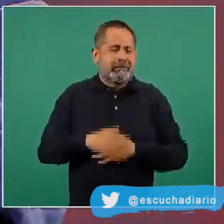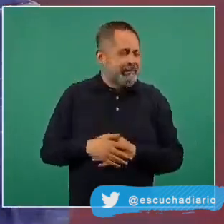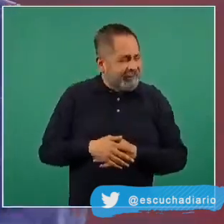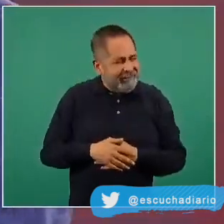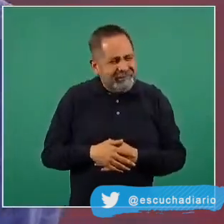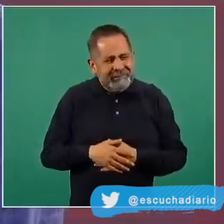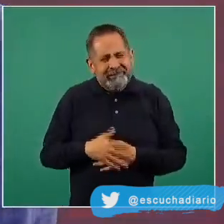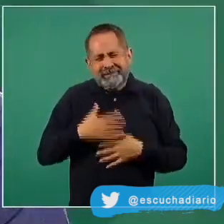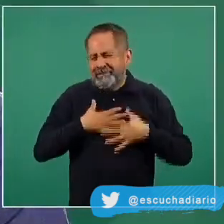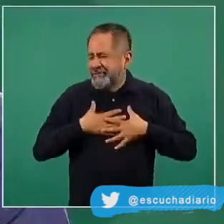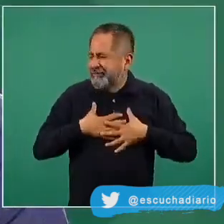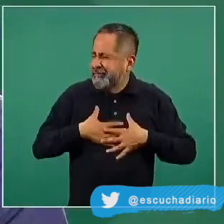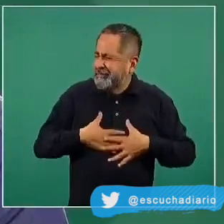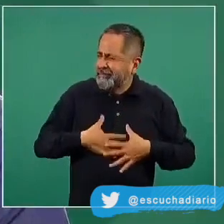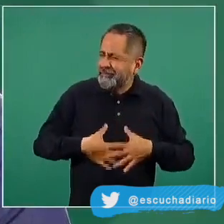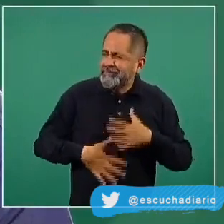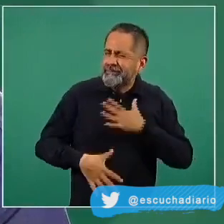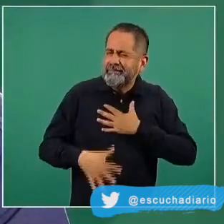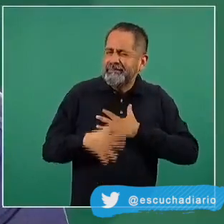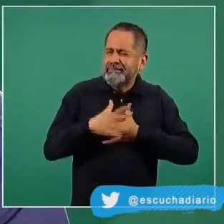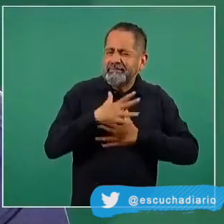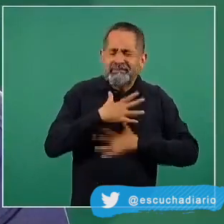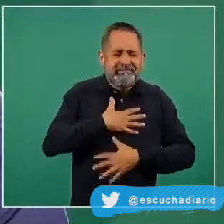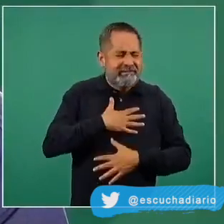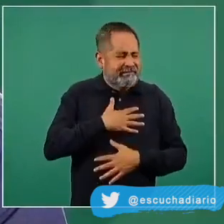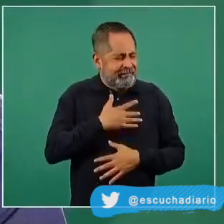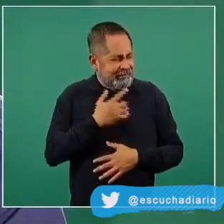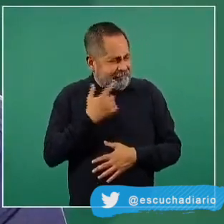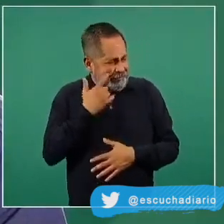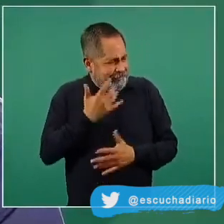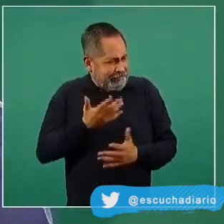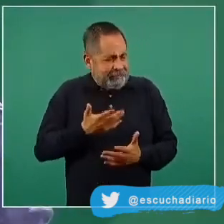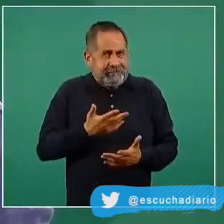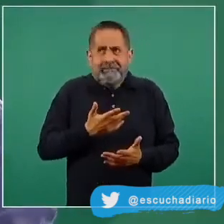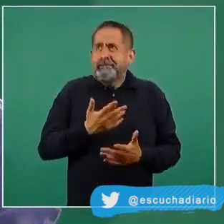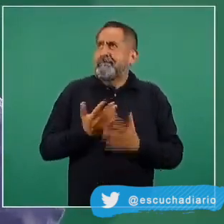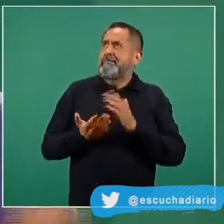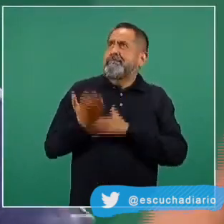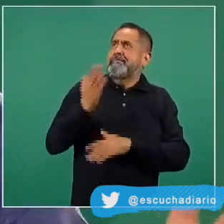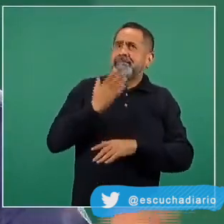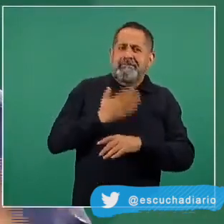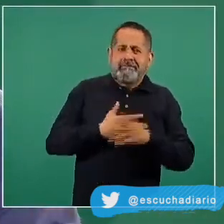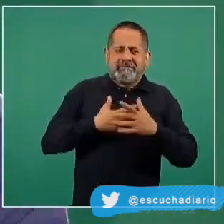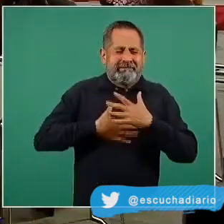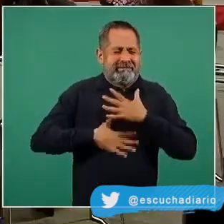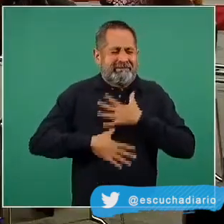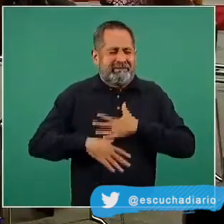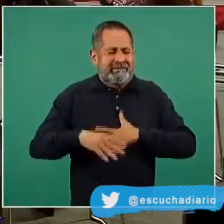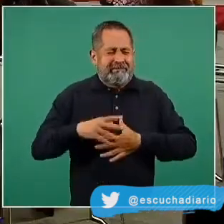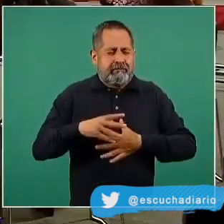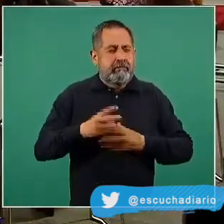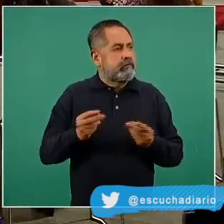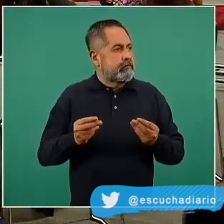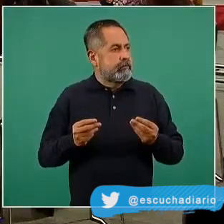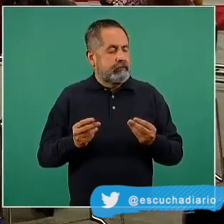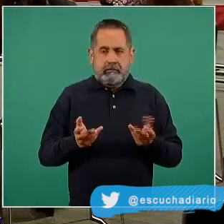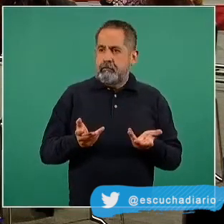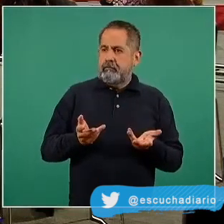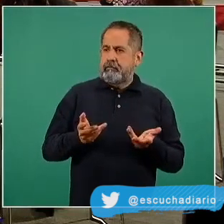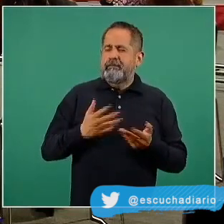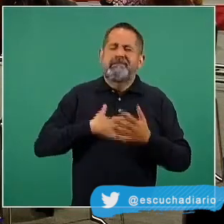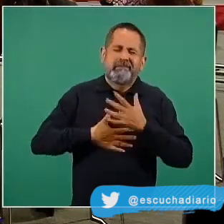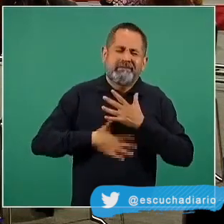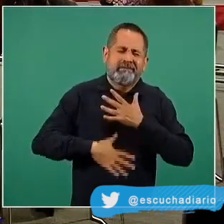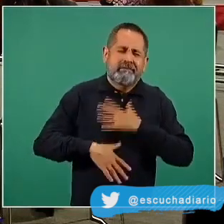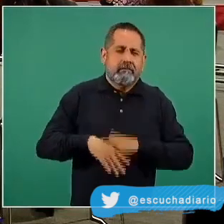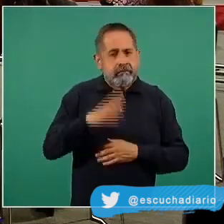experimenta súbitamente fatiga y esa fatiga afortunadamente no es persistente, después se quita, pero después